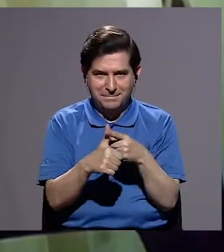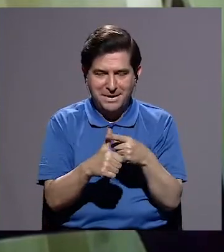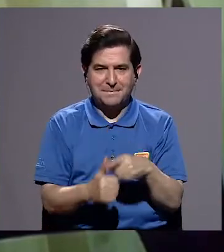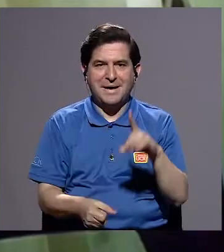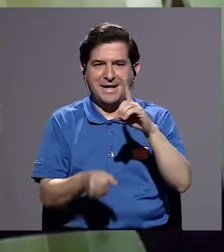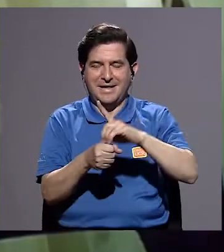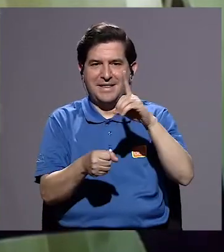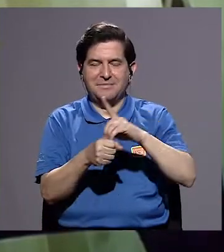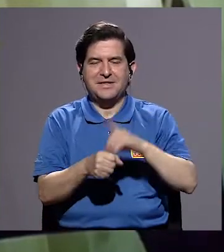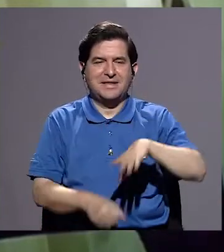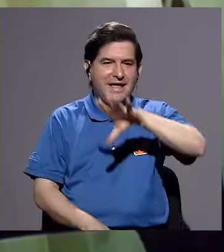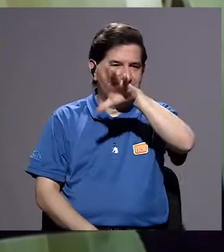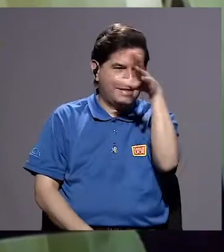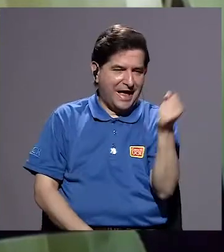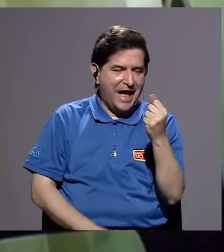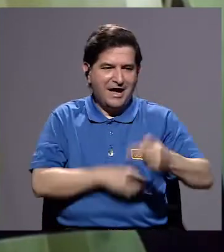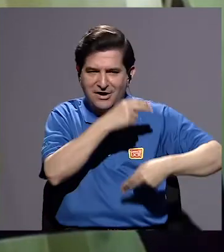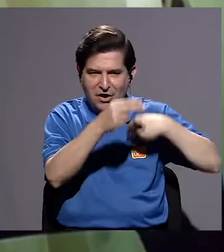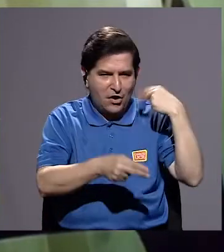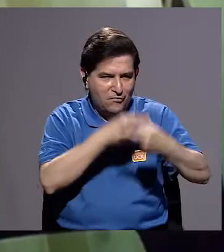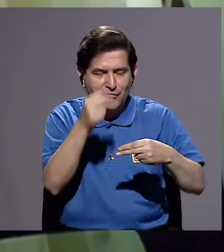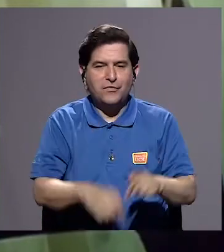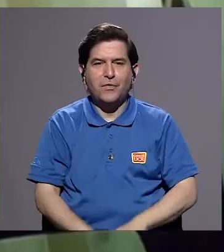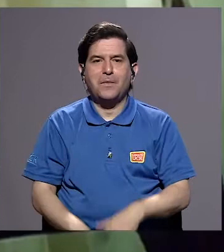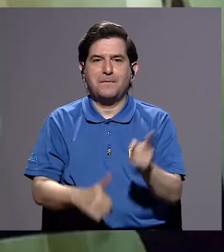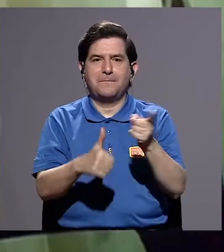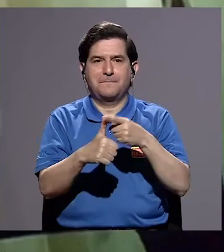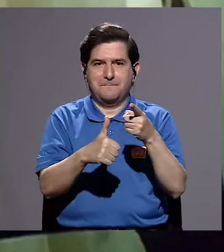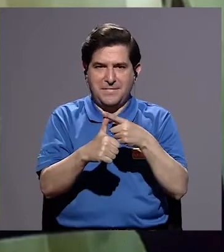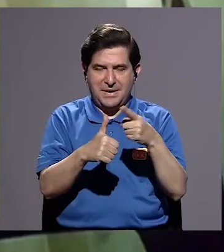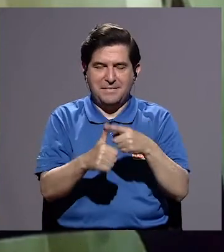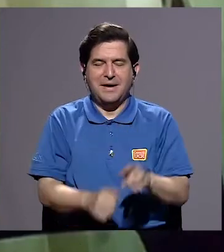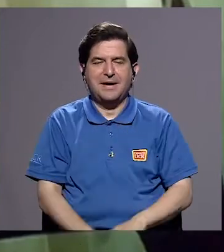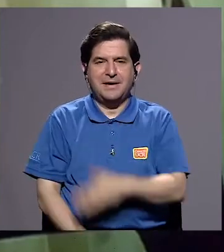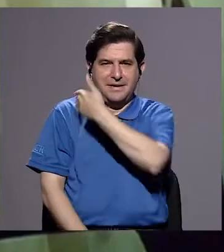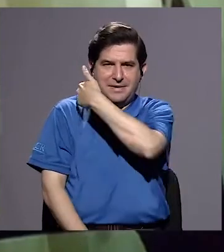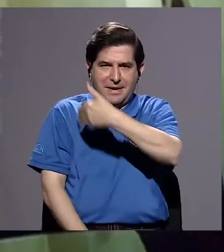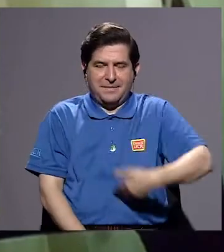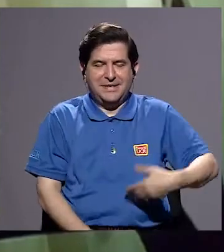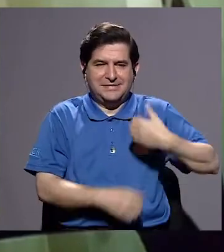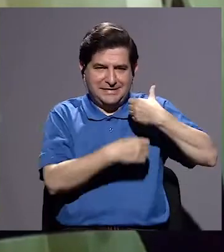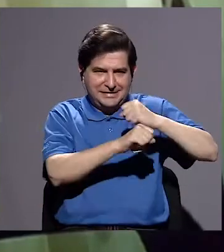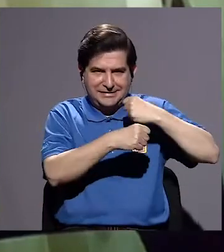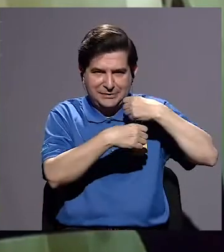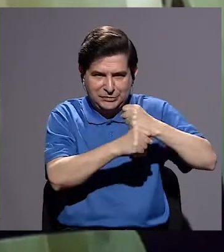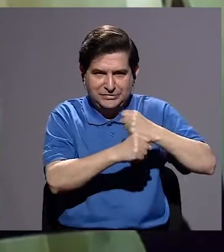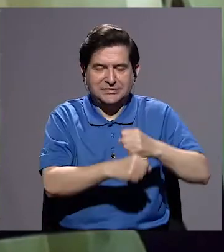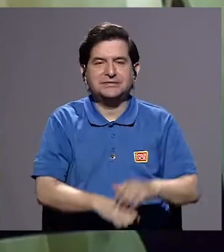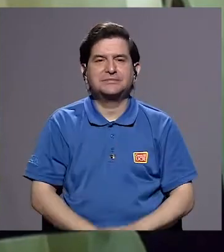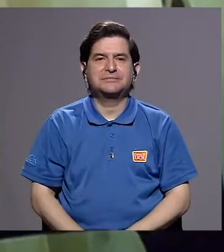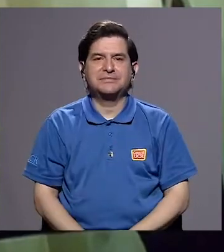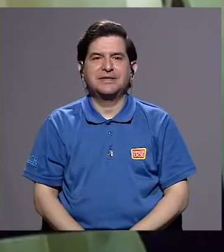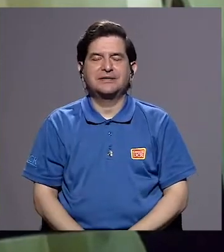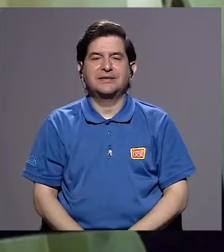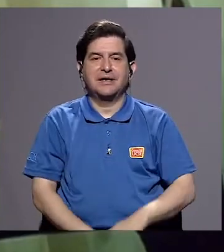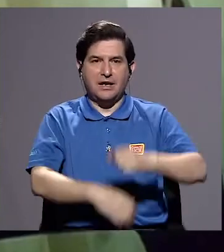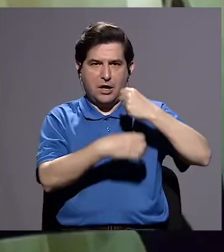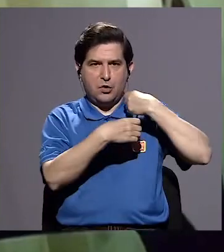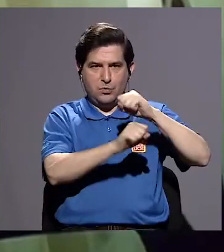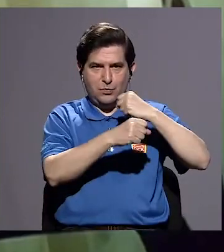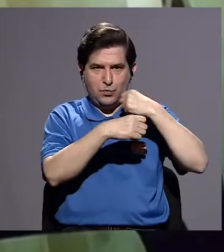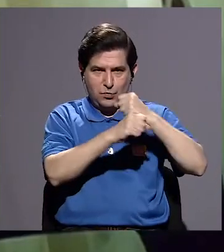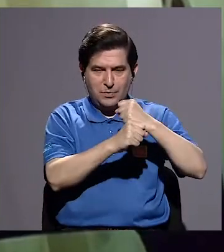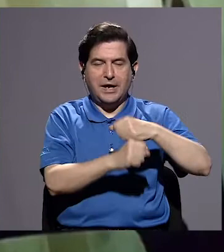diputada afrodescendiente, la primera presidenta municipal de la